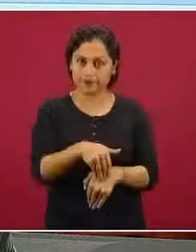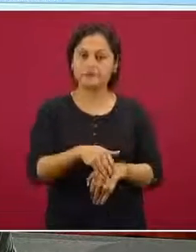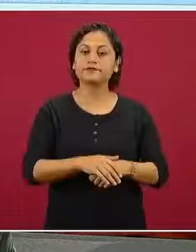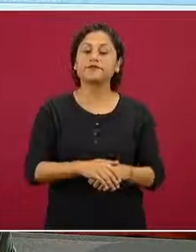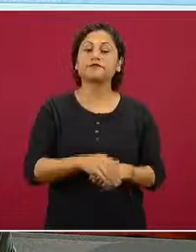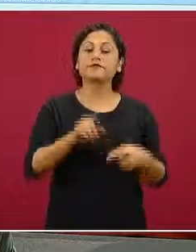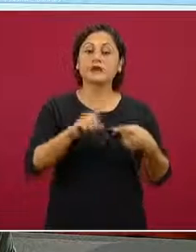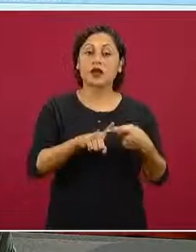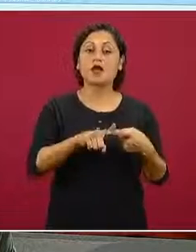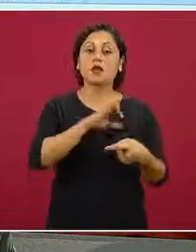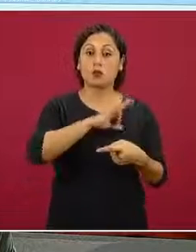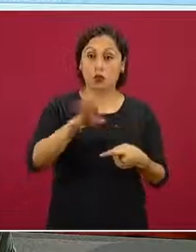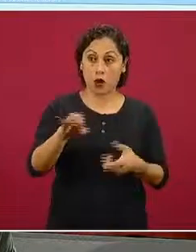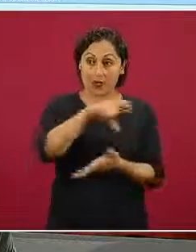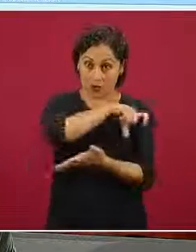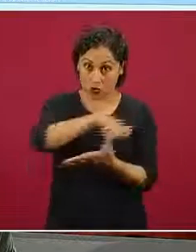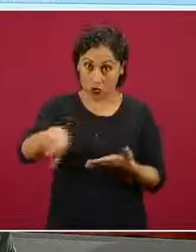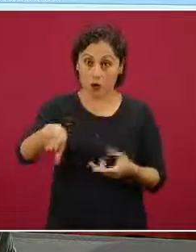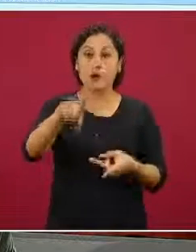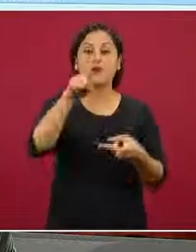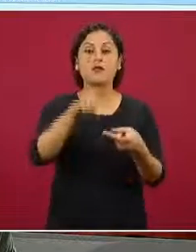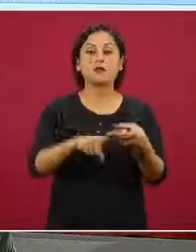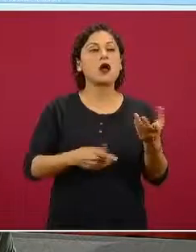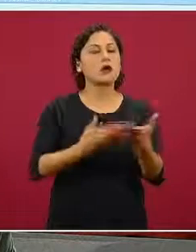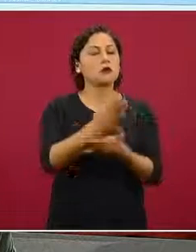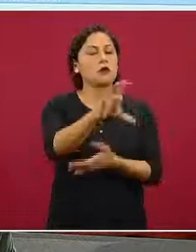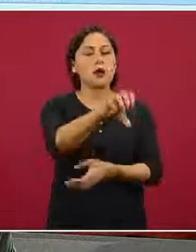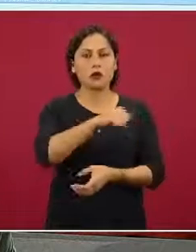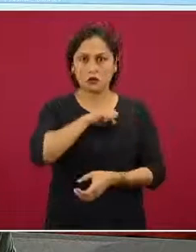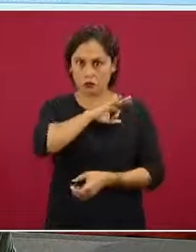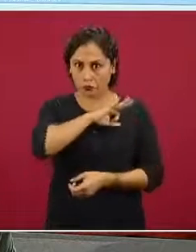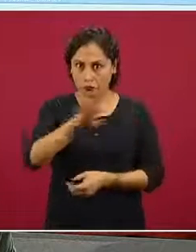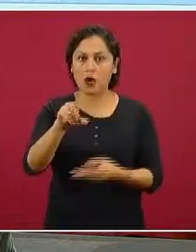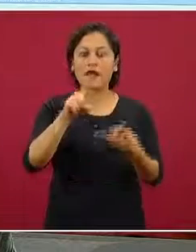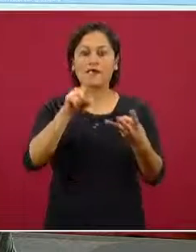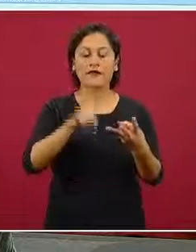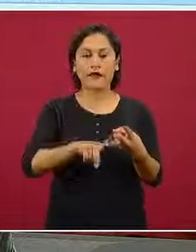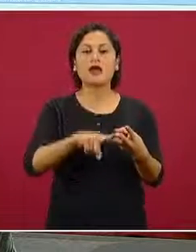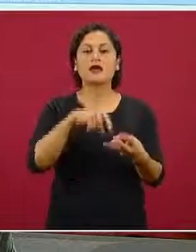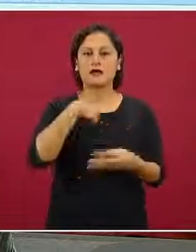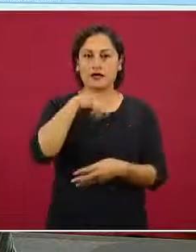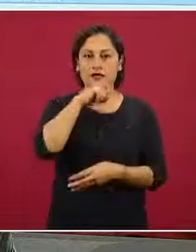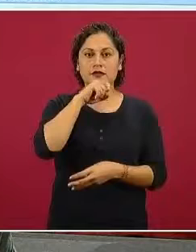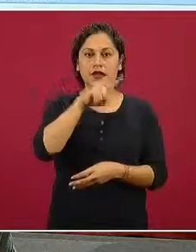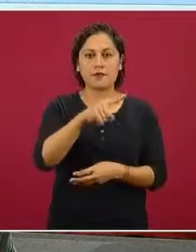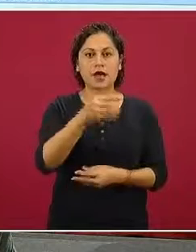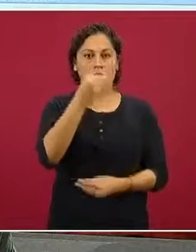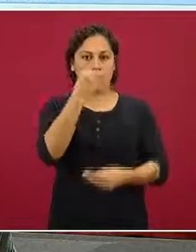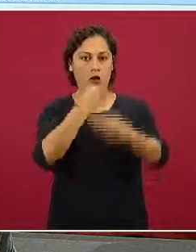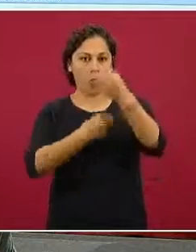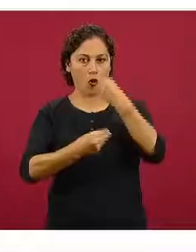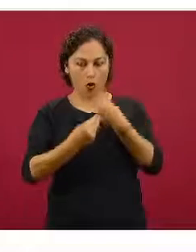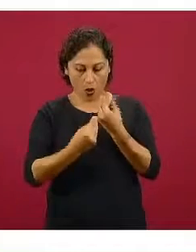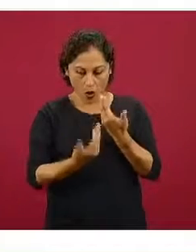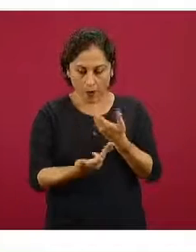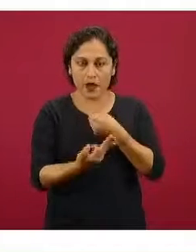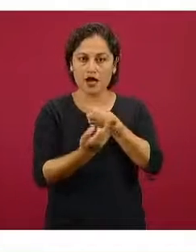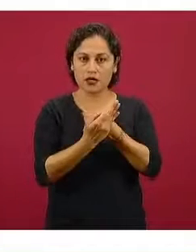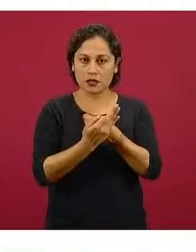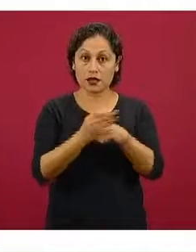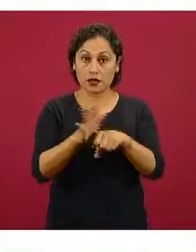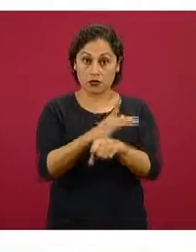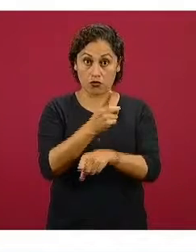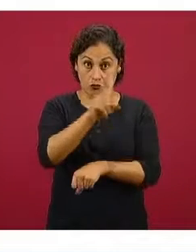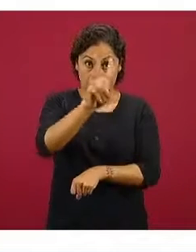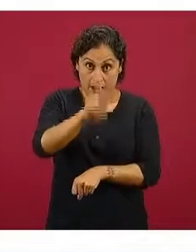disponibilidad, accesibilidad, aprovechamiento, es muy importante, también tenemos todo un problema de desperdicios